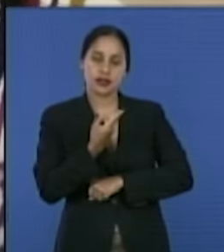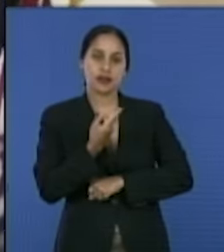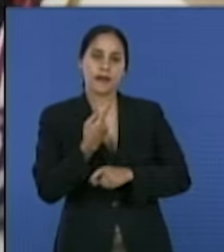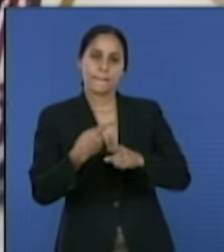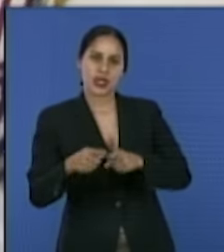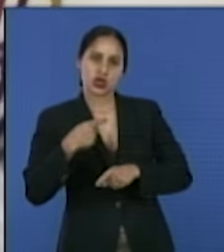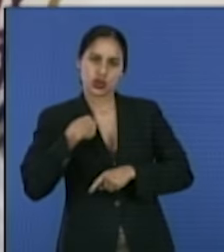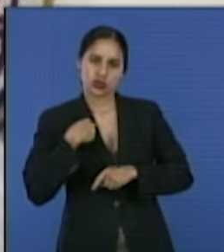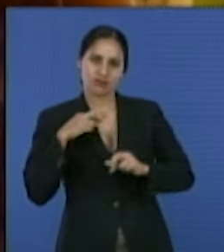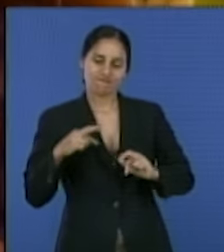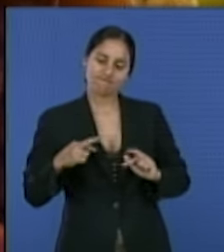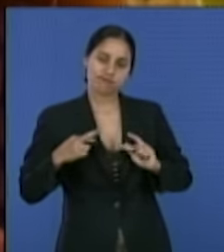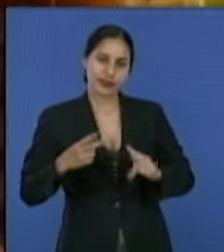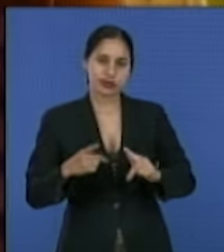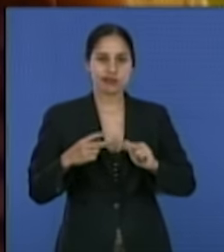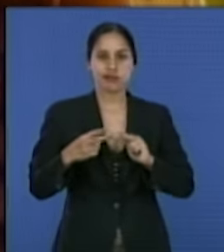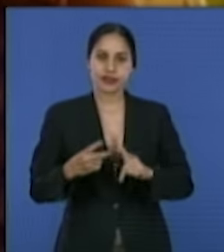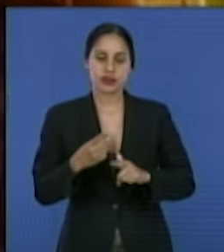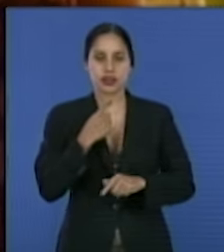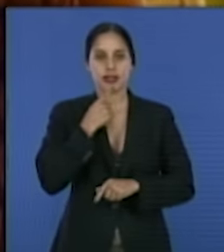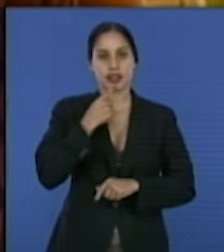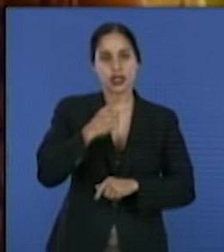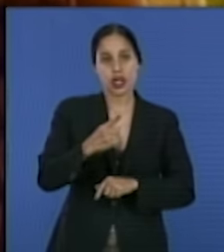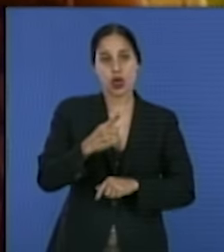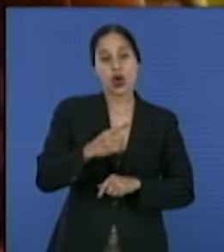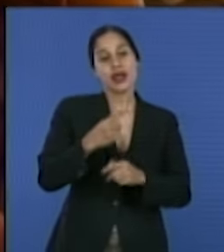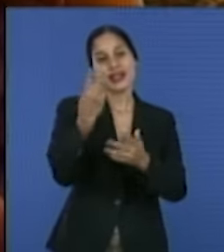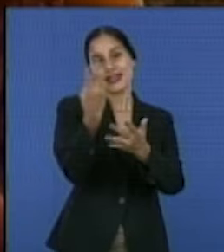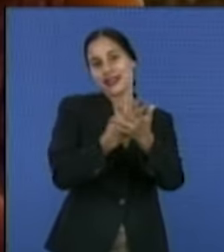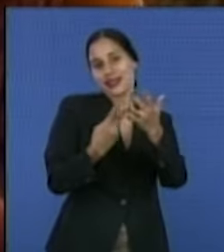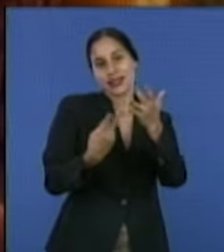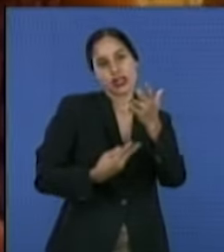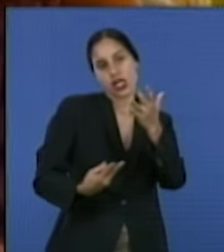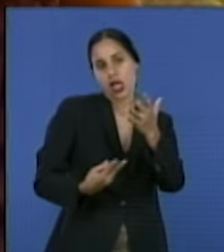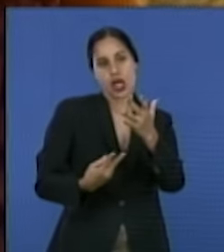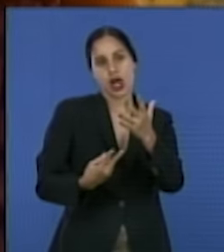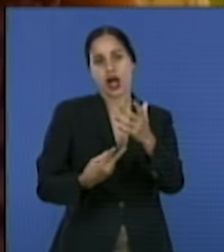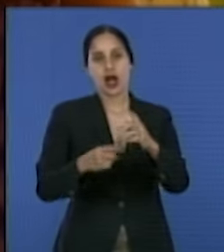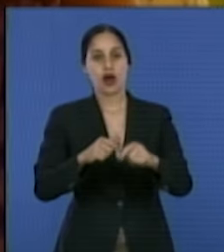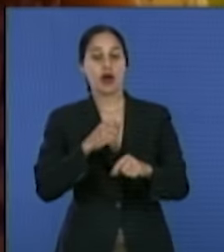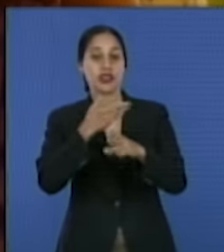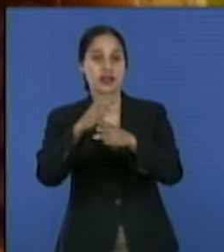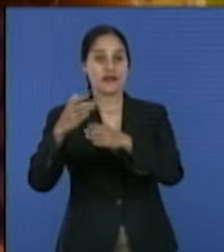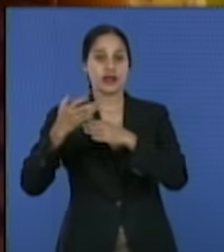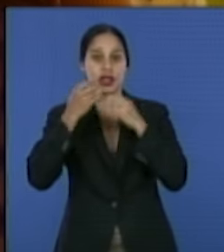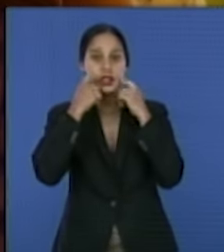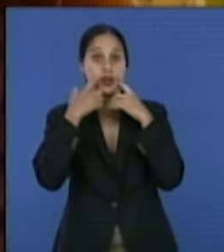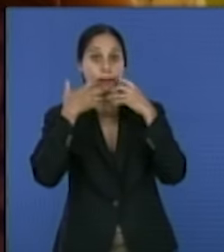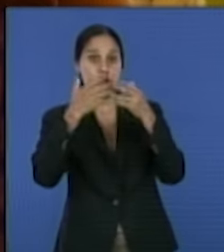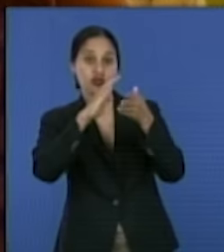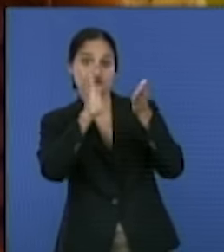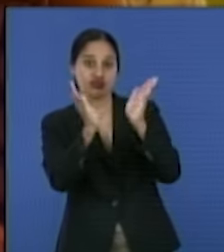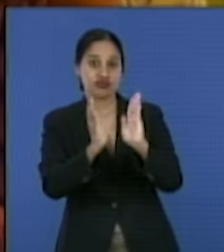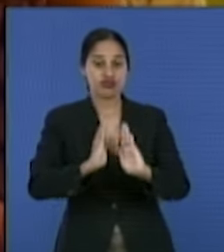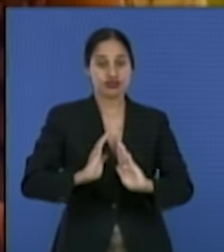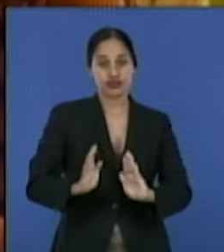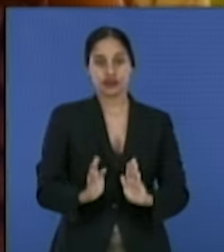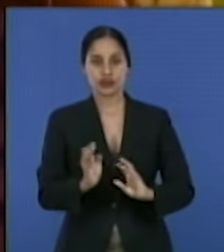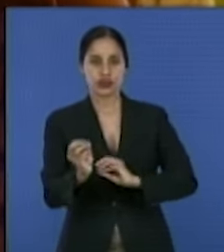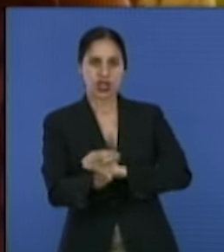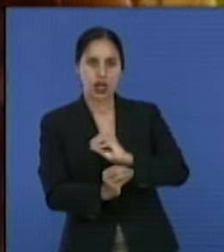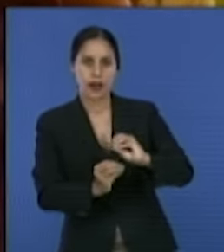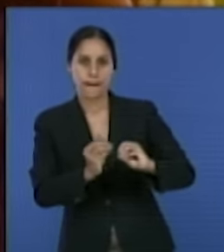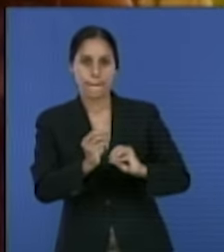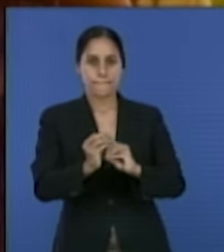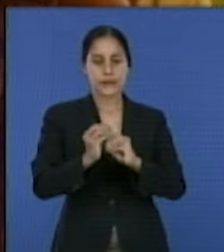yo lo utilizo, yo hizo escultura, hizo obra, performancia, obra de